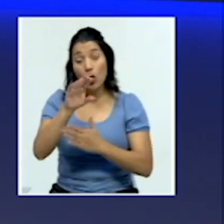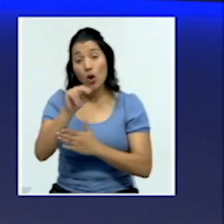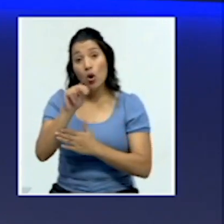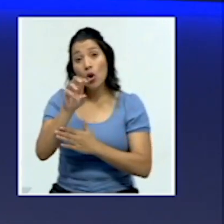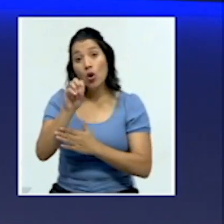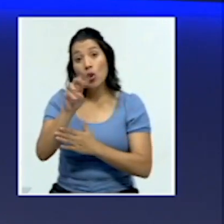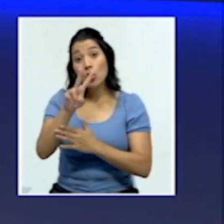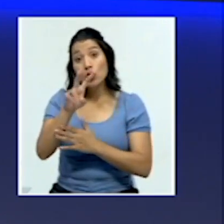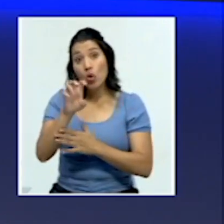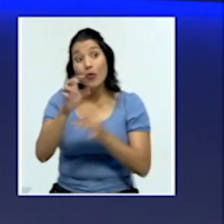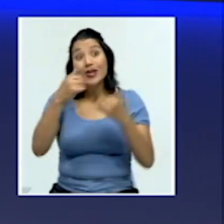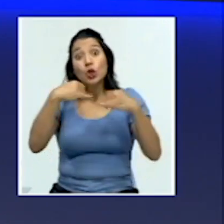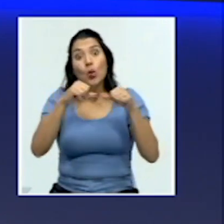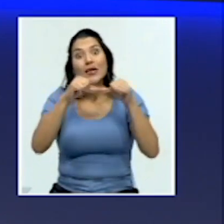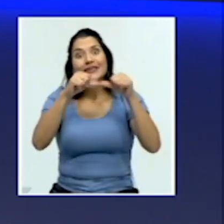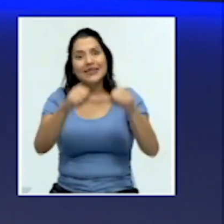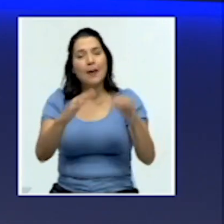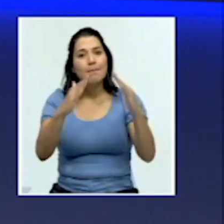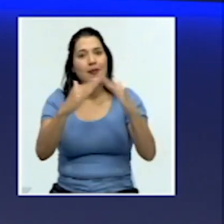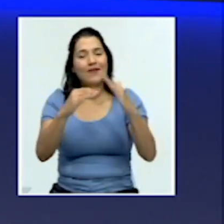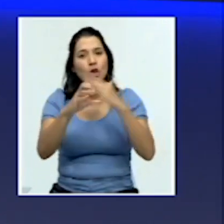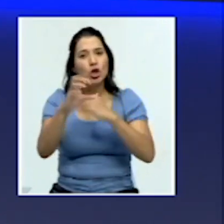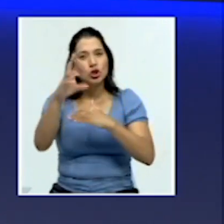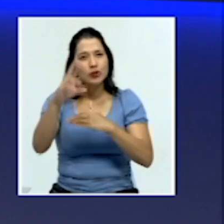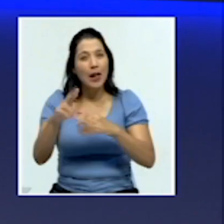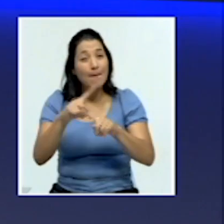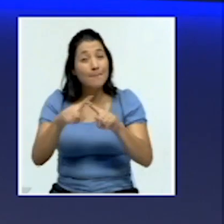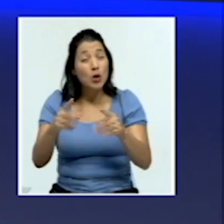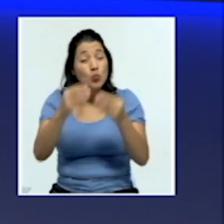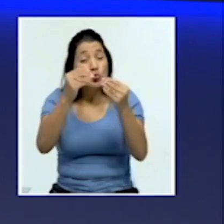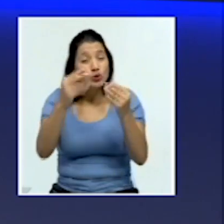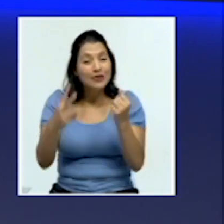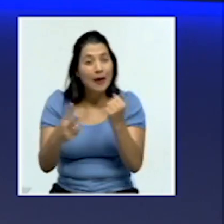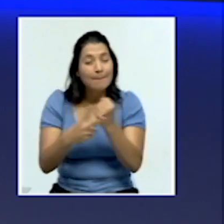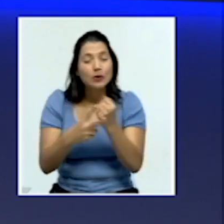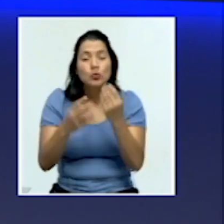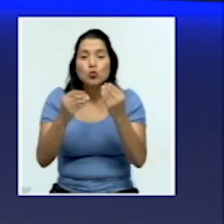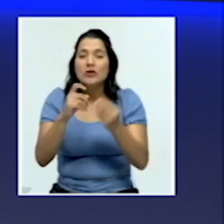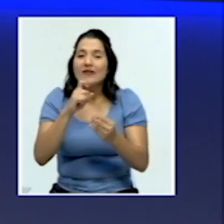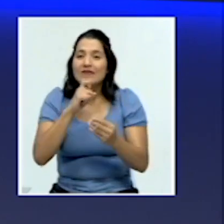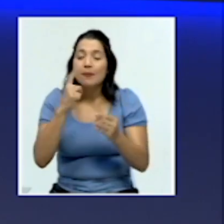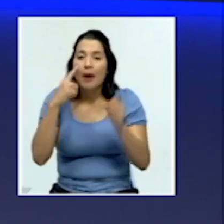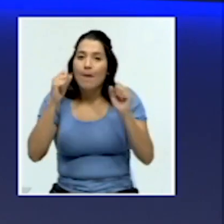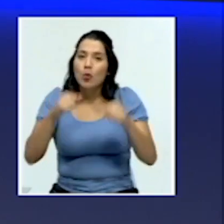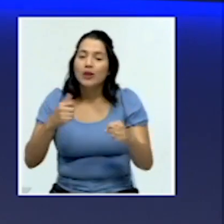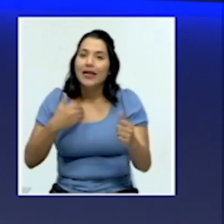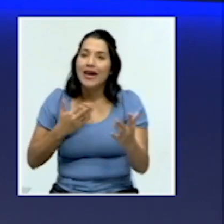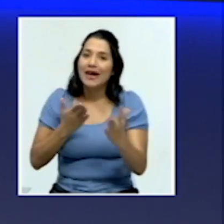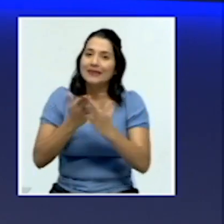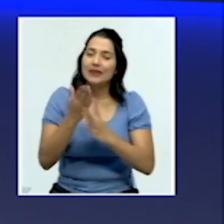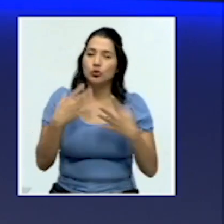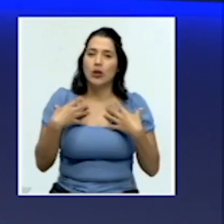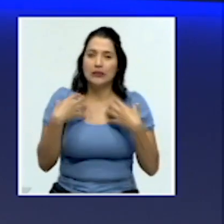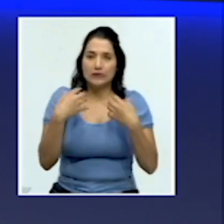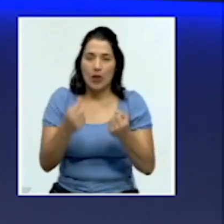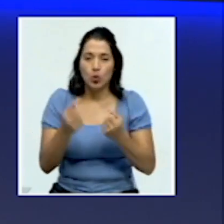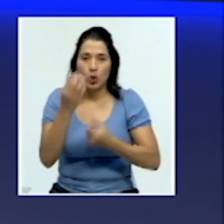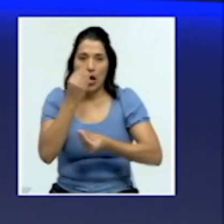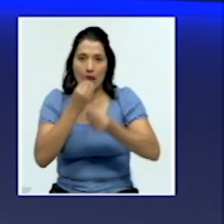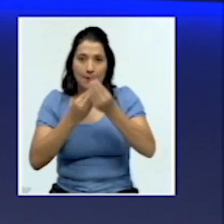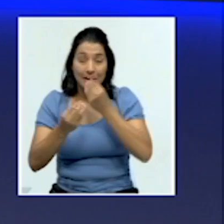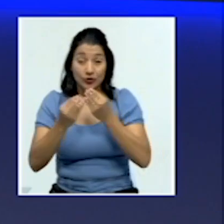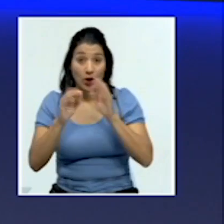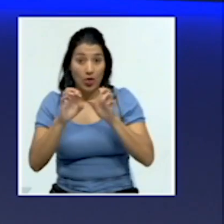aquí, pero en muchas ocasiones con grandes dificultades para acceder a salud, alimentación, educación.